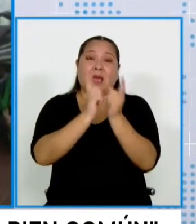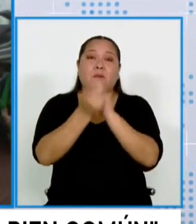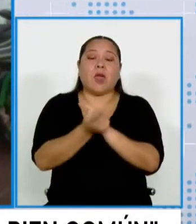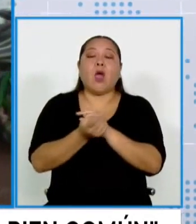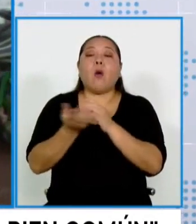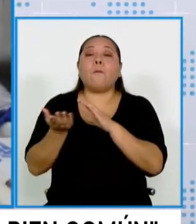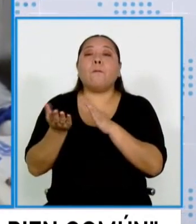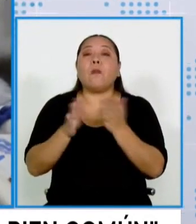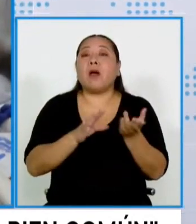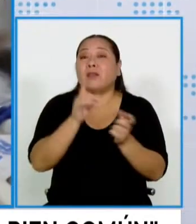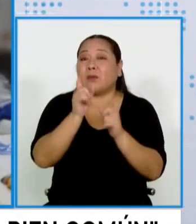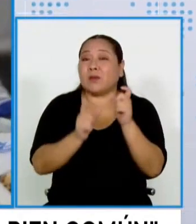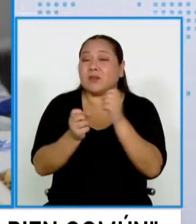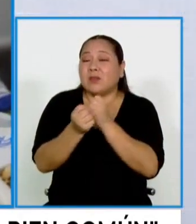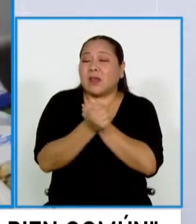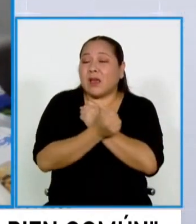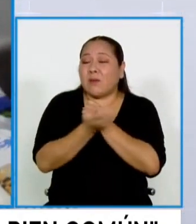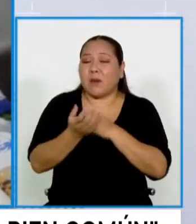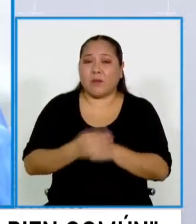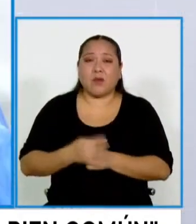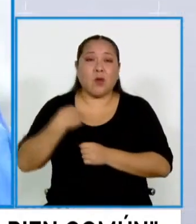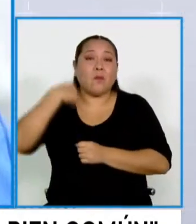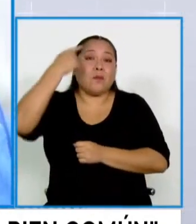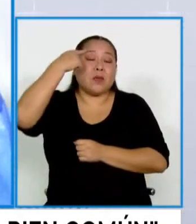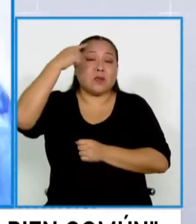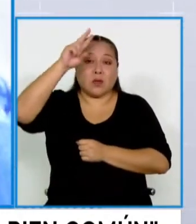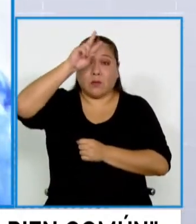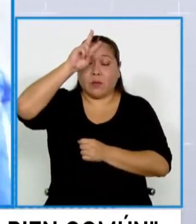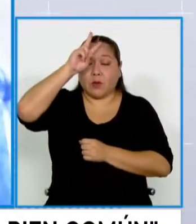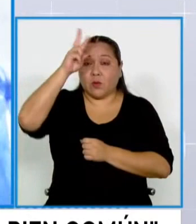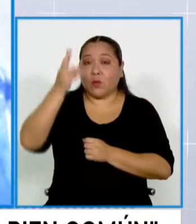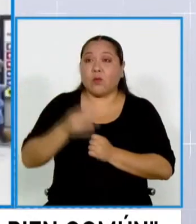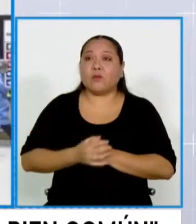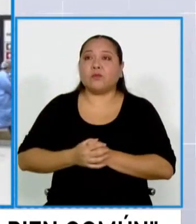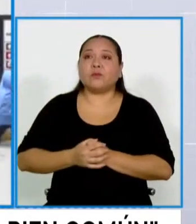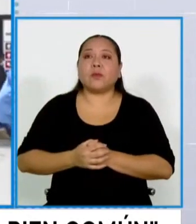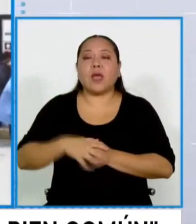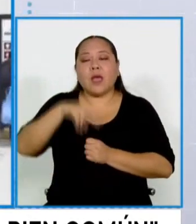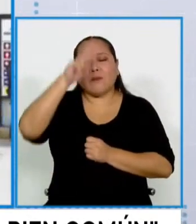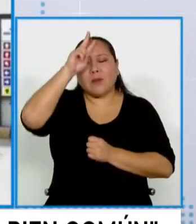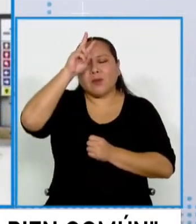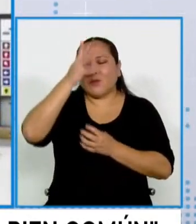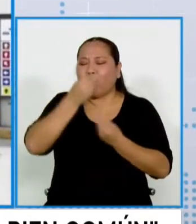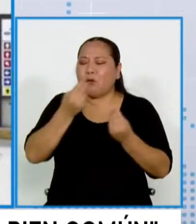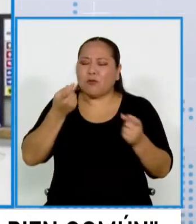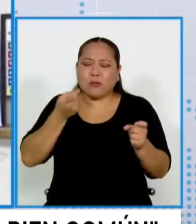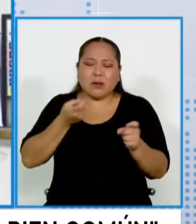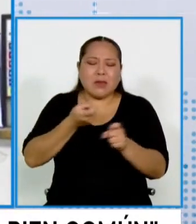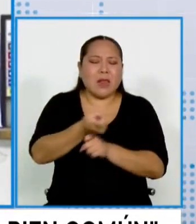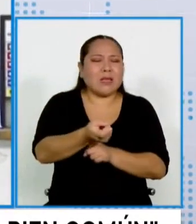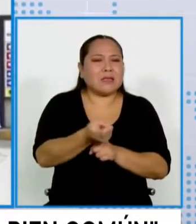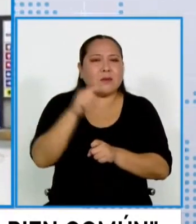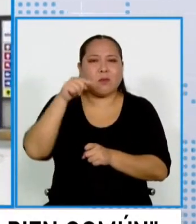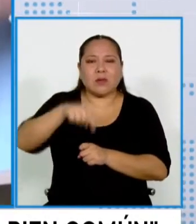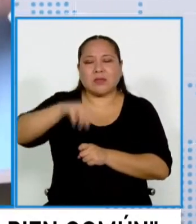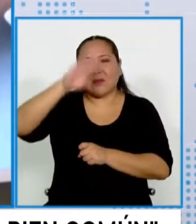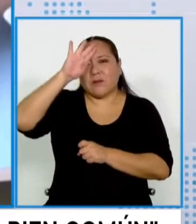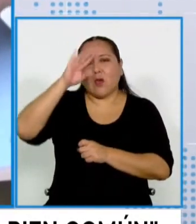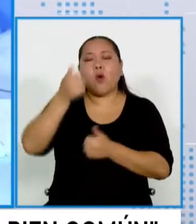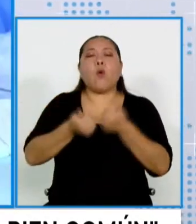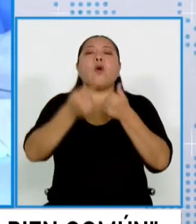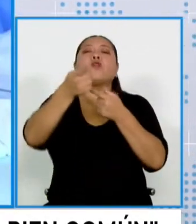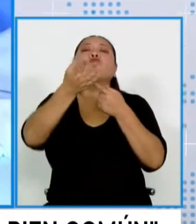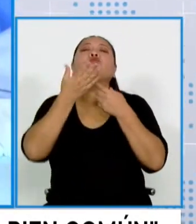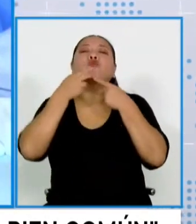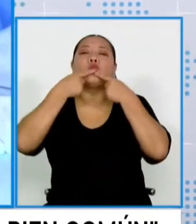queridos. Y yo creo que el Perú era, sobre todo, muy golpeado por esa enfermedad. ¿Cuál sería su